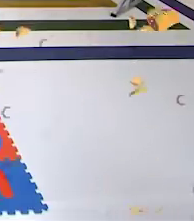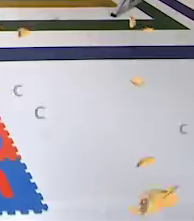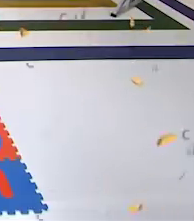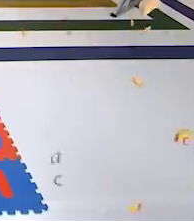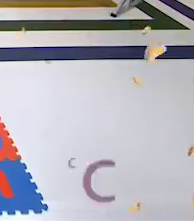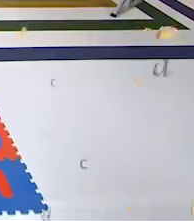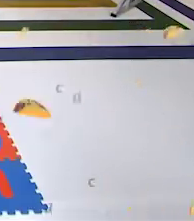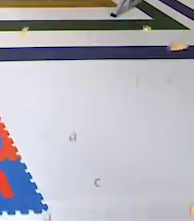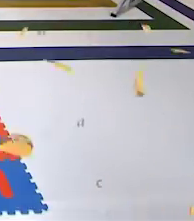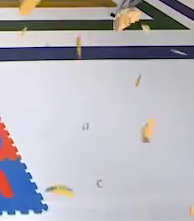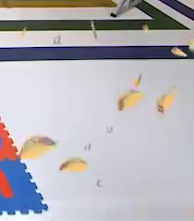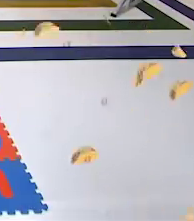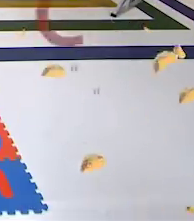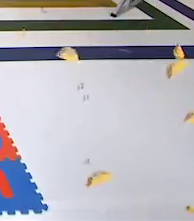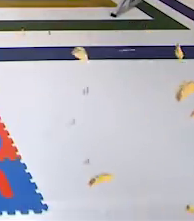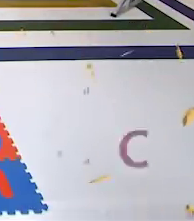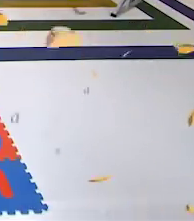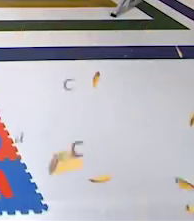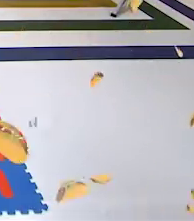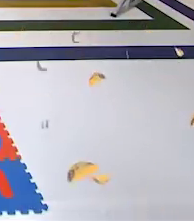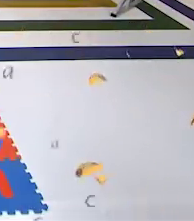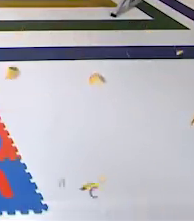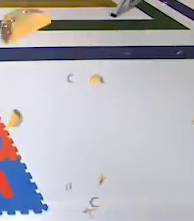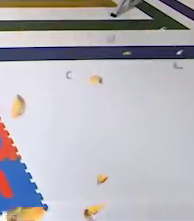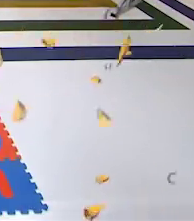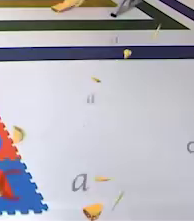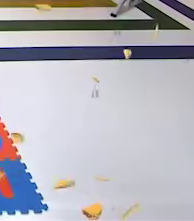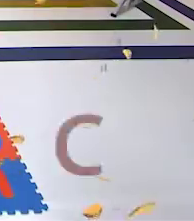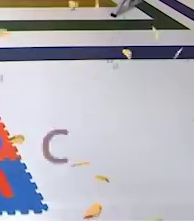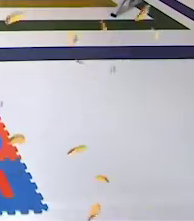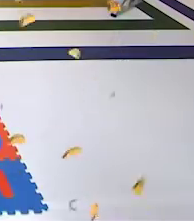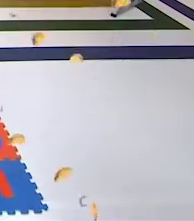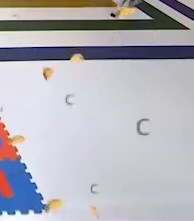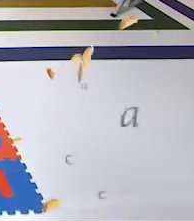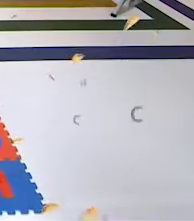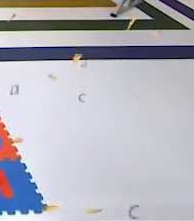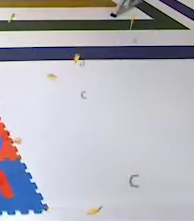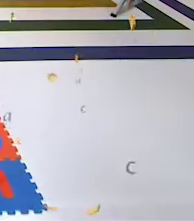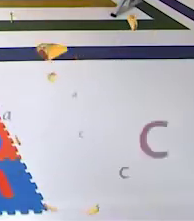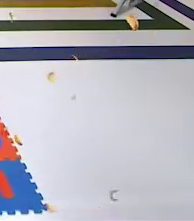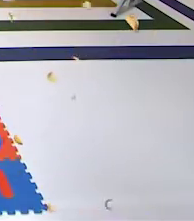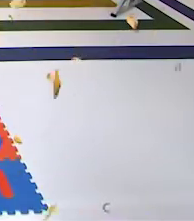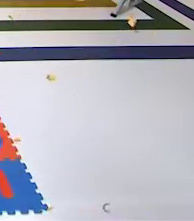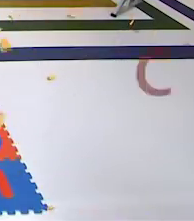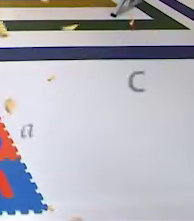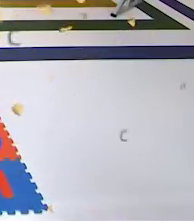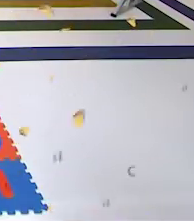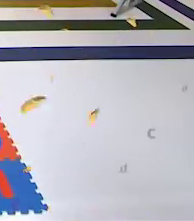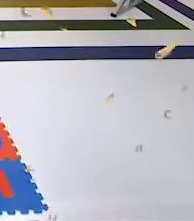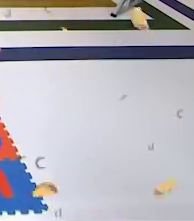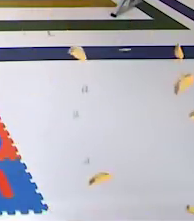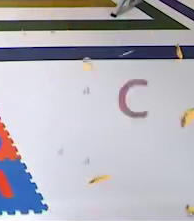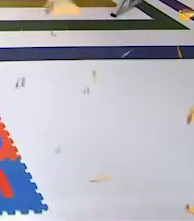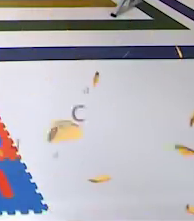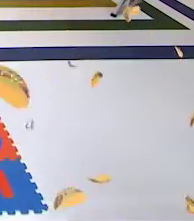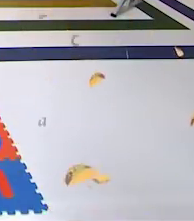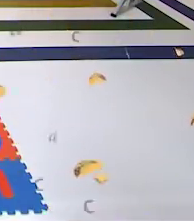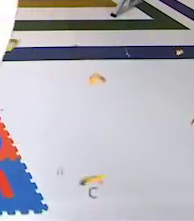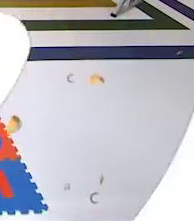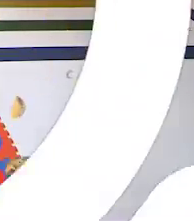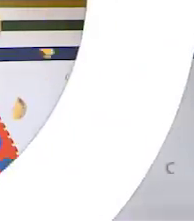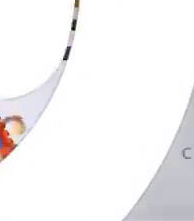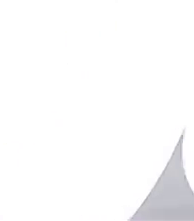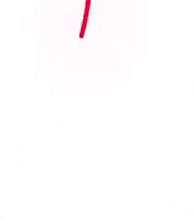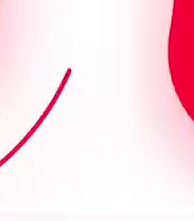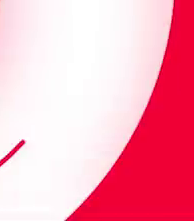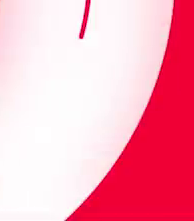letras. Y de letras. Qué importante. Mira, ahí va una mayúscula. Ahí va Allá pasaron las cursivas. Sí. Guau, vamos a